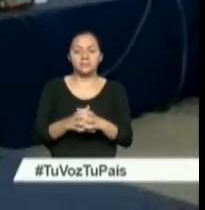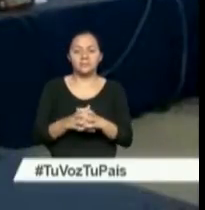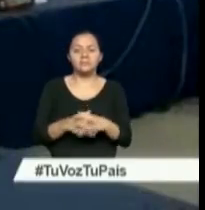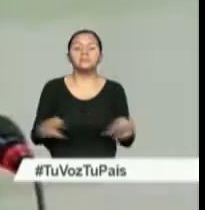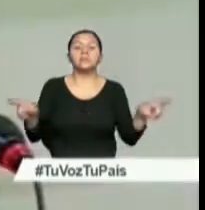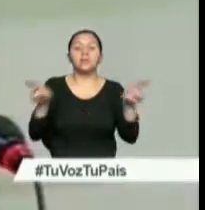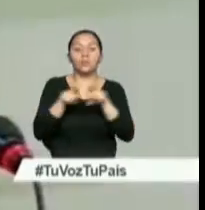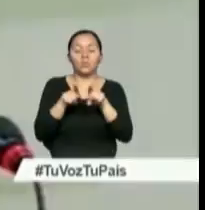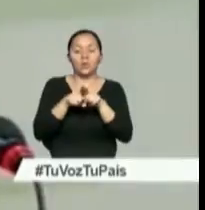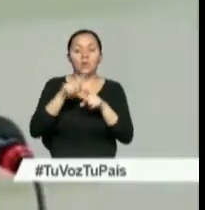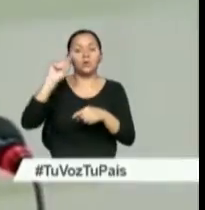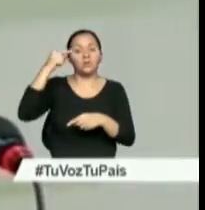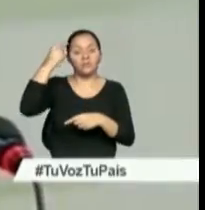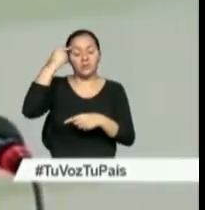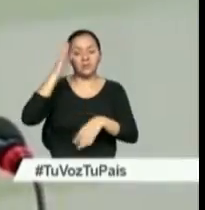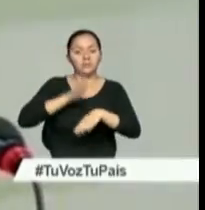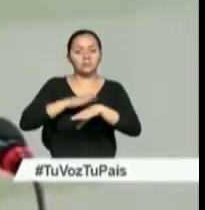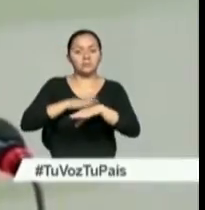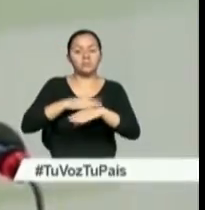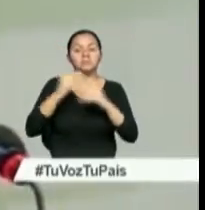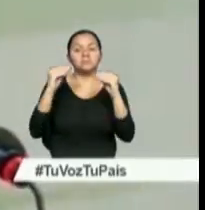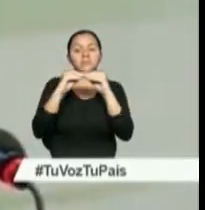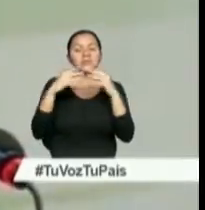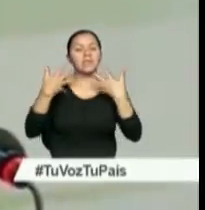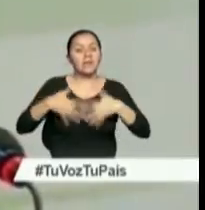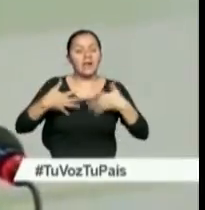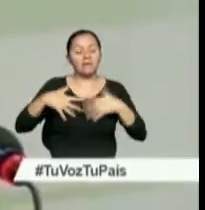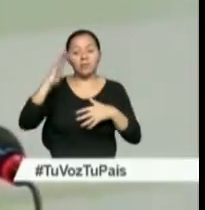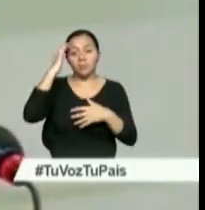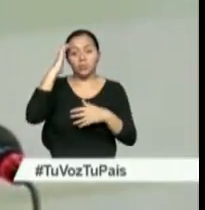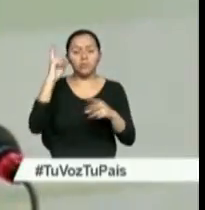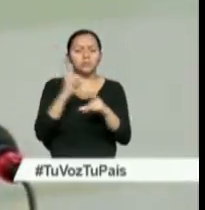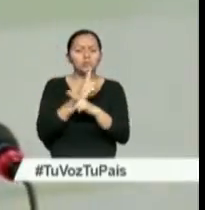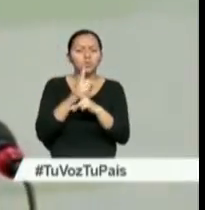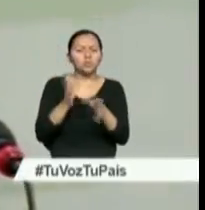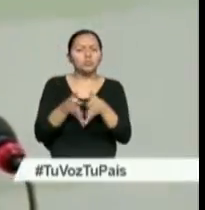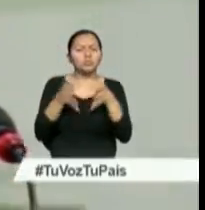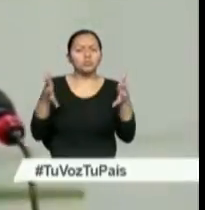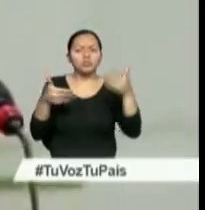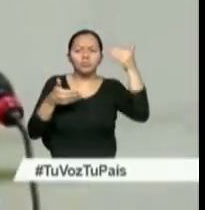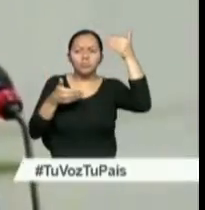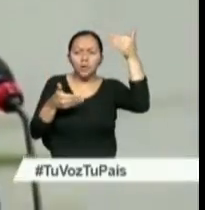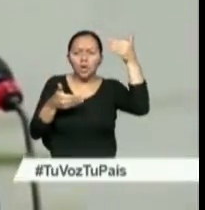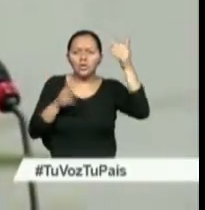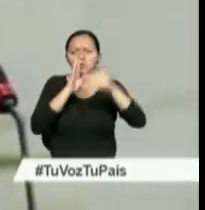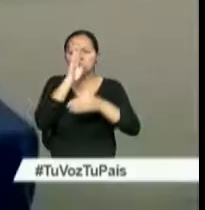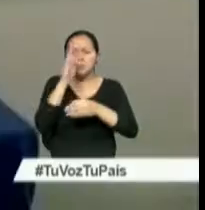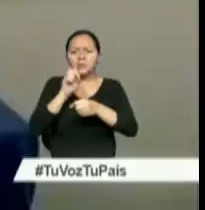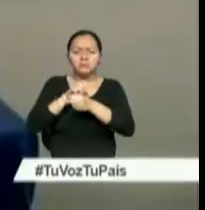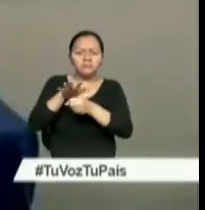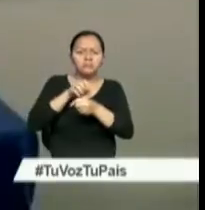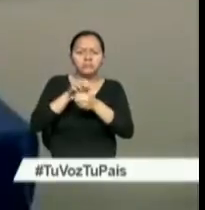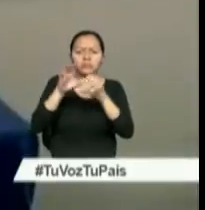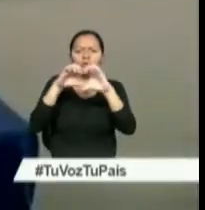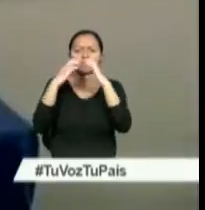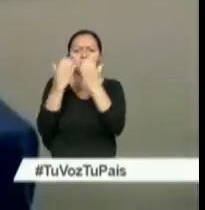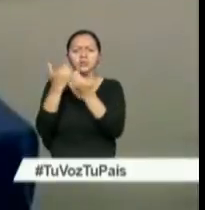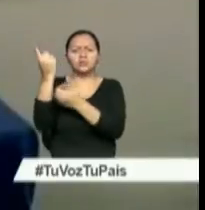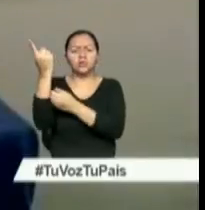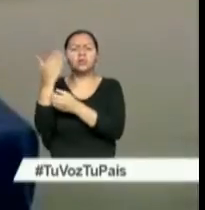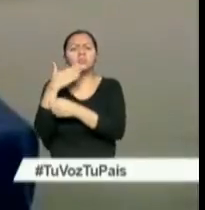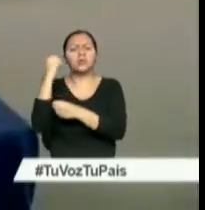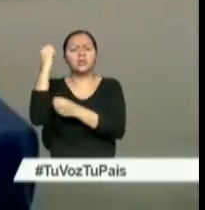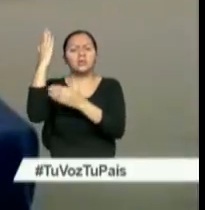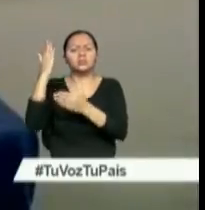Asimismo, el gobierno reitera su grave preocupación por la utilización político-partidaria de las instancias regionales de